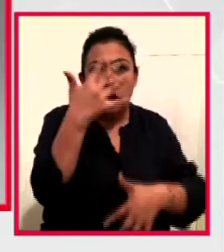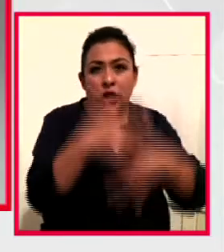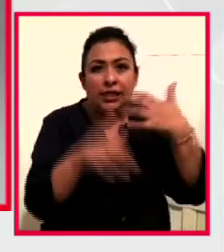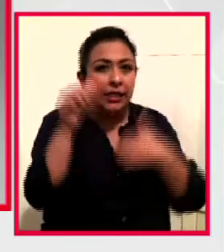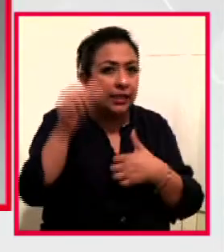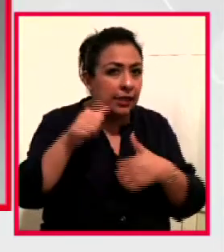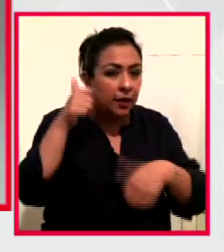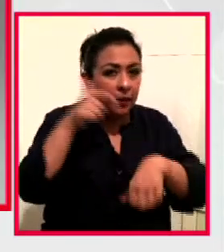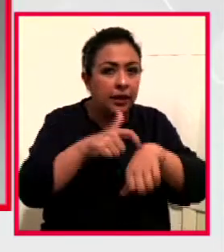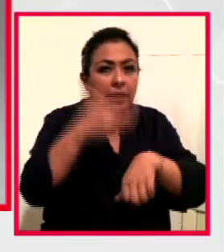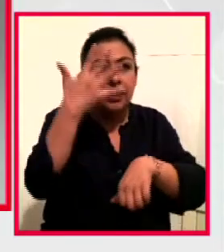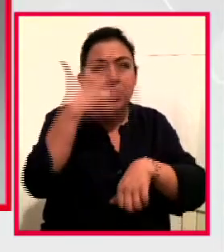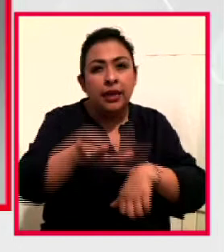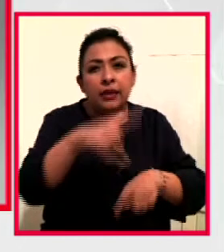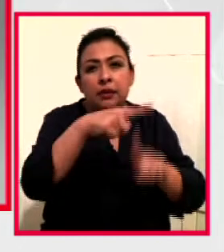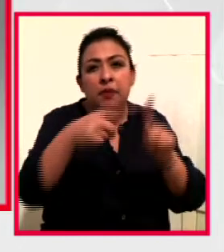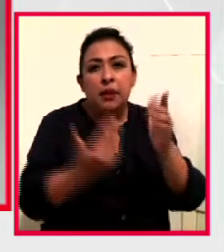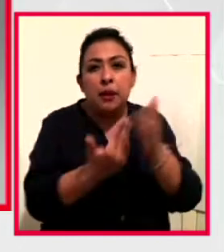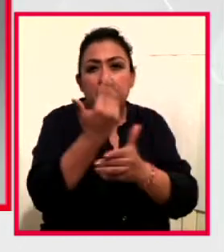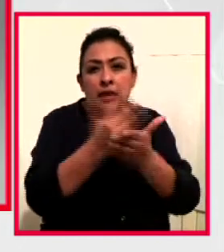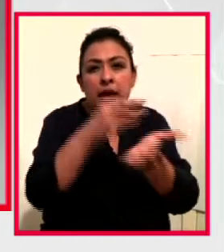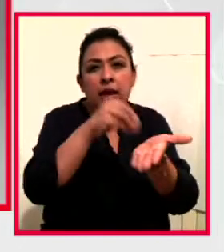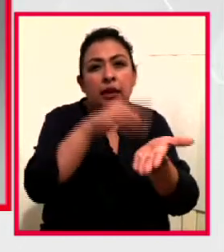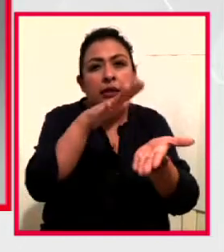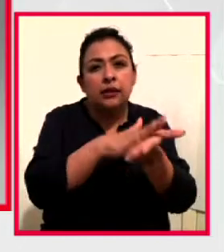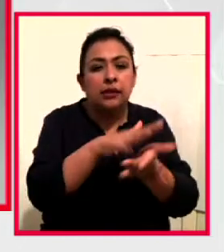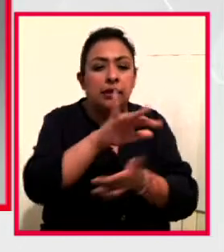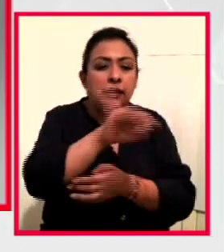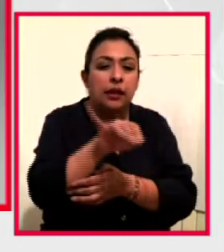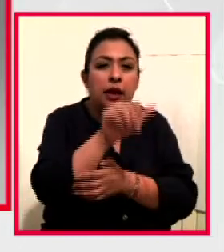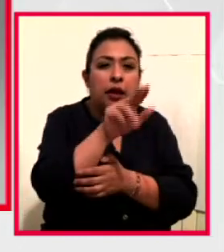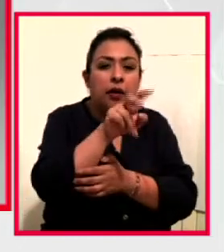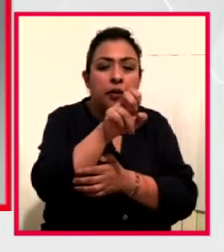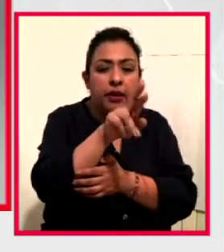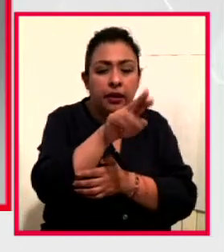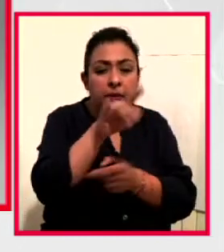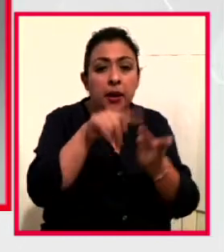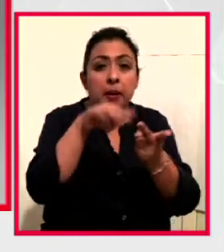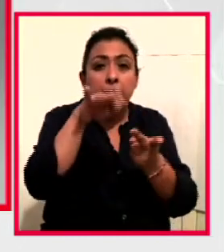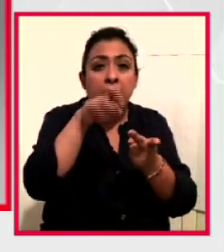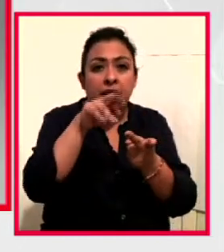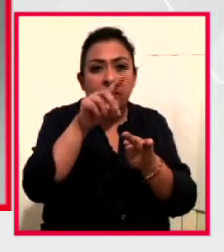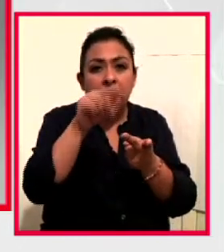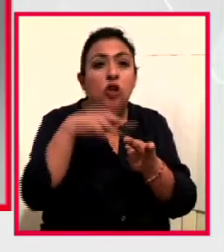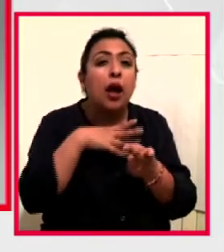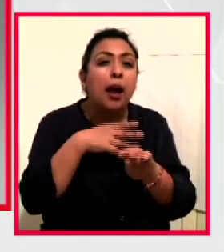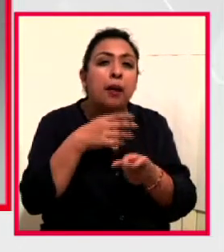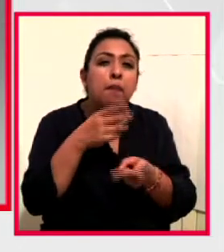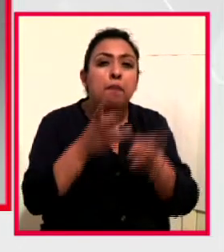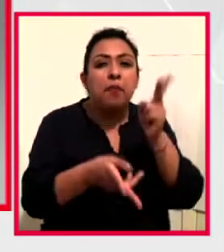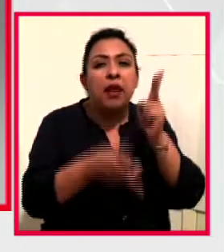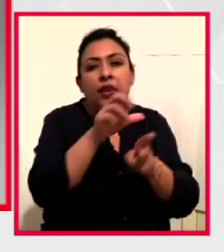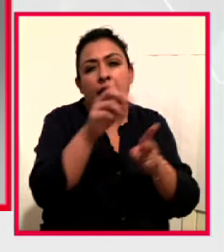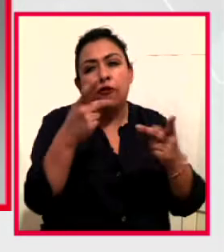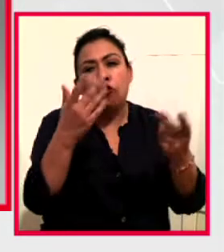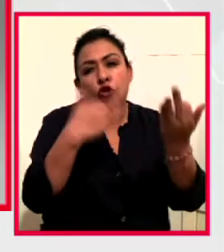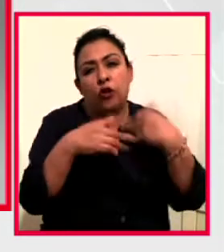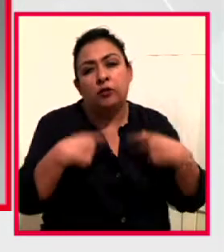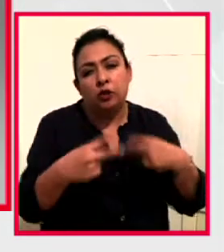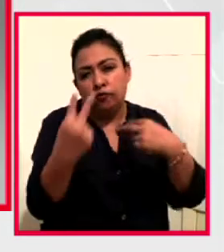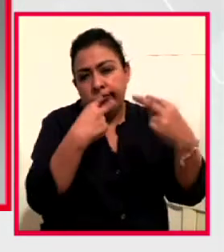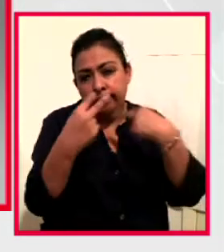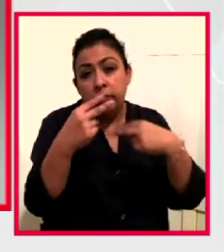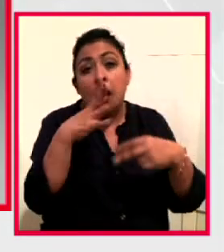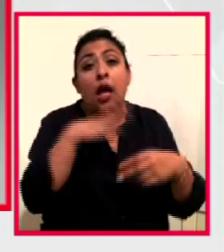las 10 y media de la mañana la cita que tienen Javier Camarena y María del Sol, quienes ofrecerán una plática para todo el público a través de sus